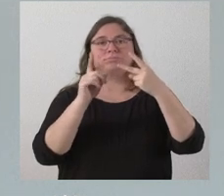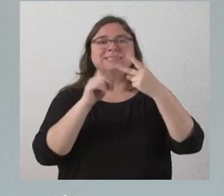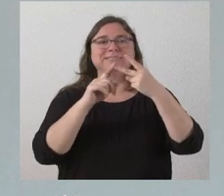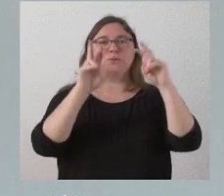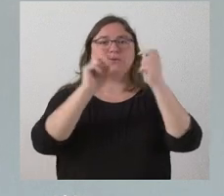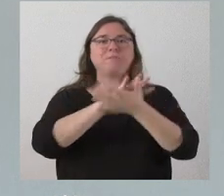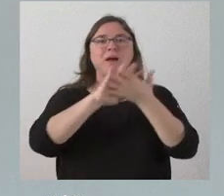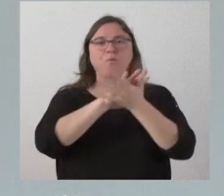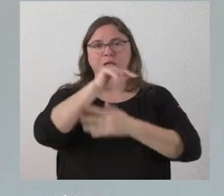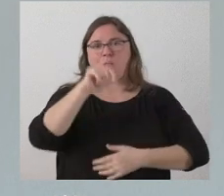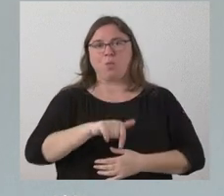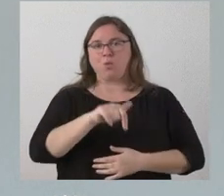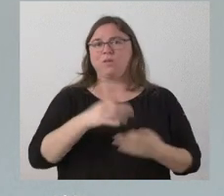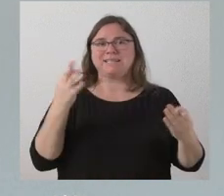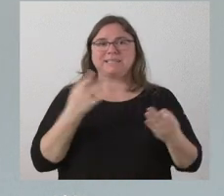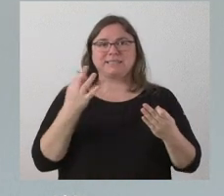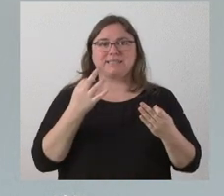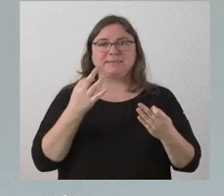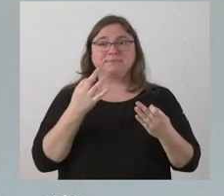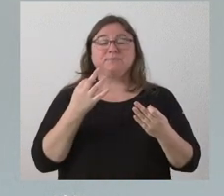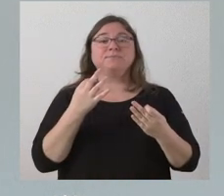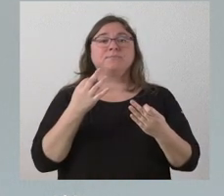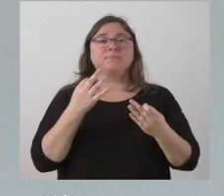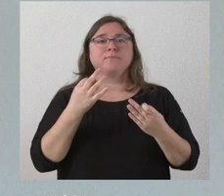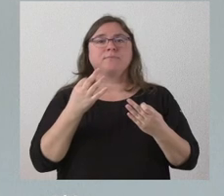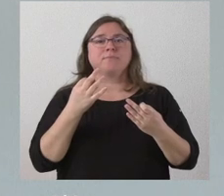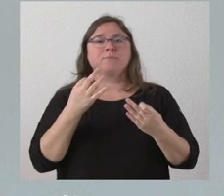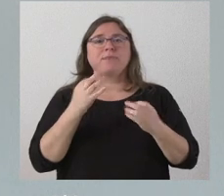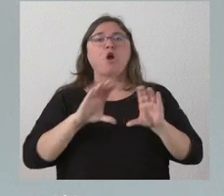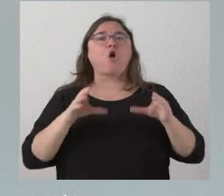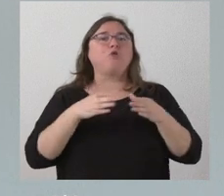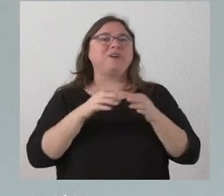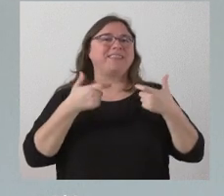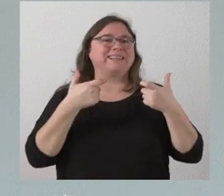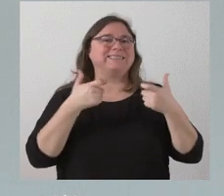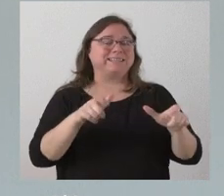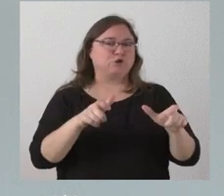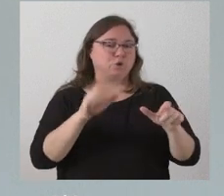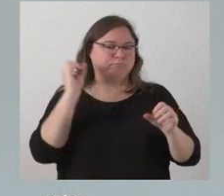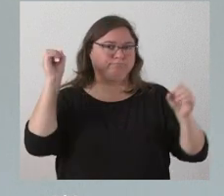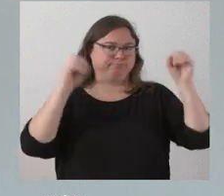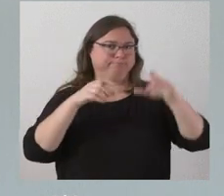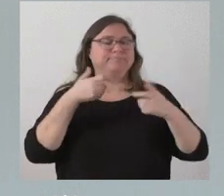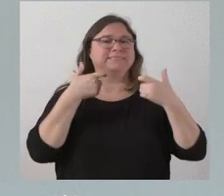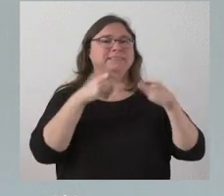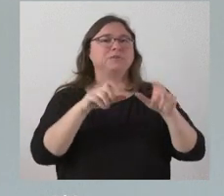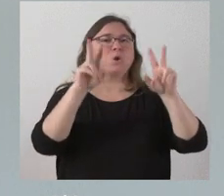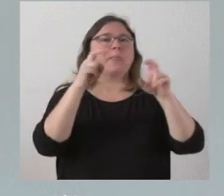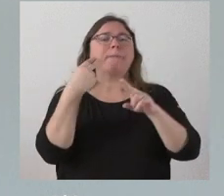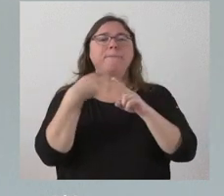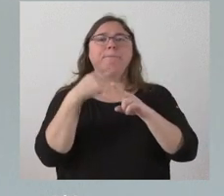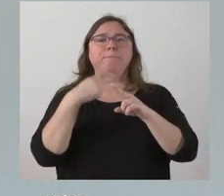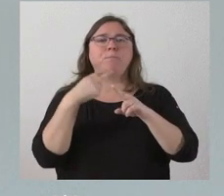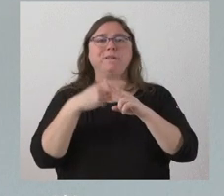hoy es el hecho de que la conferencia sectorial que se va a reunir ahora en materia de política